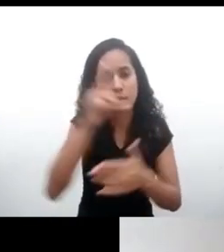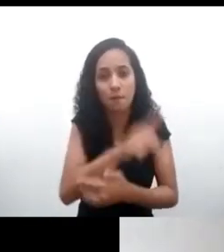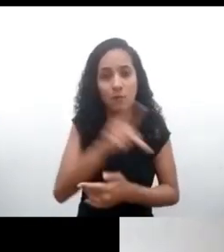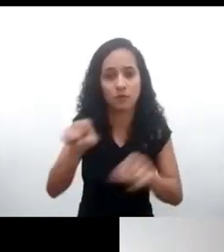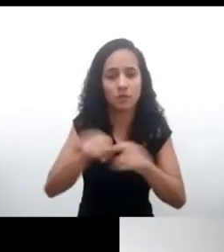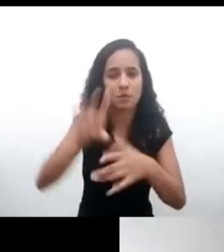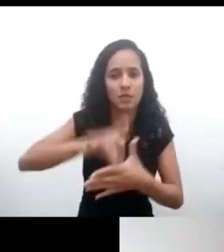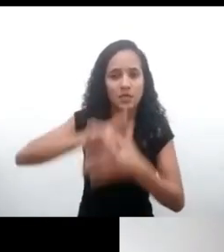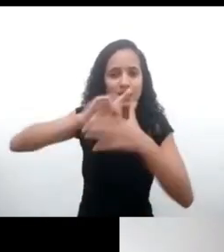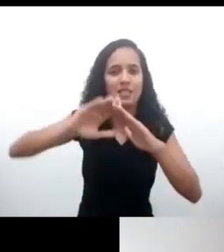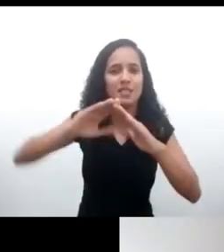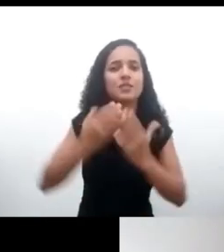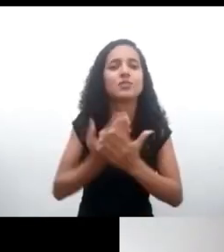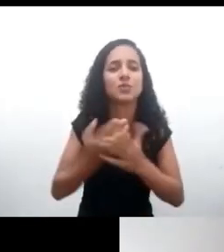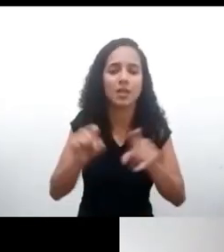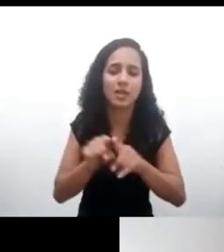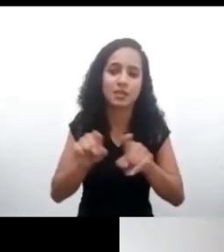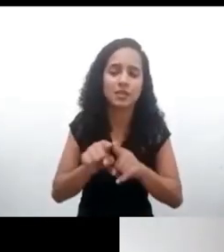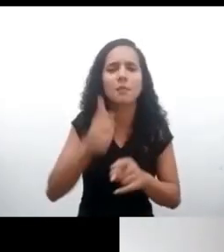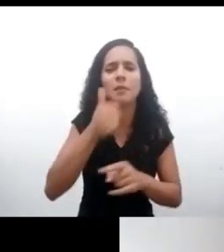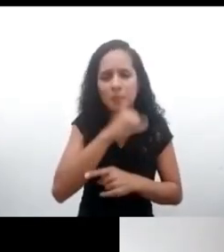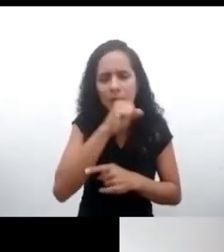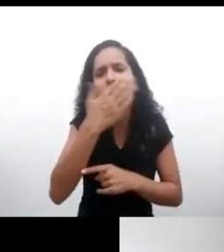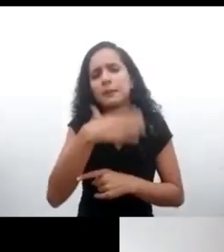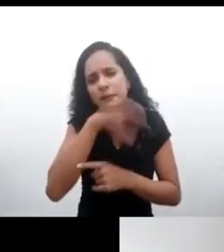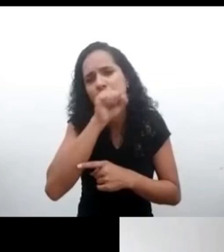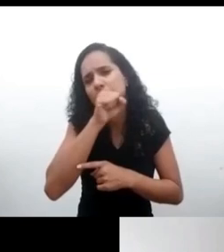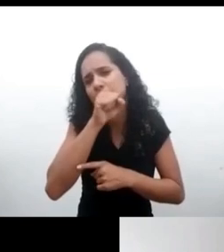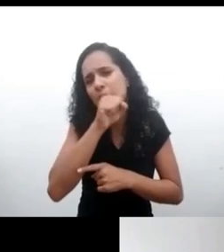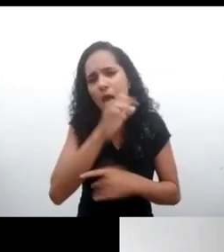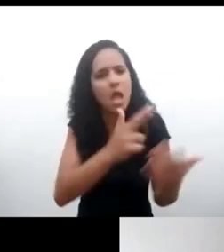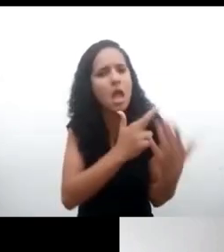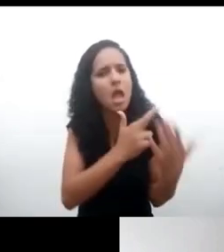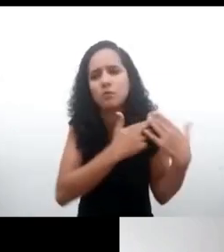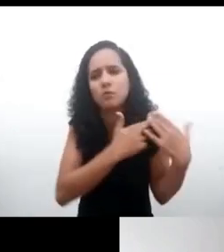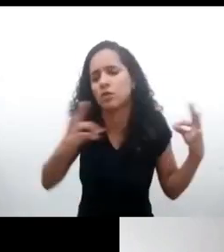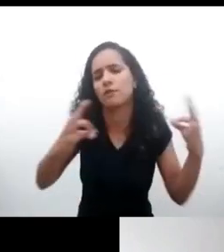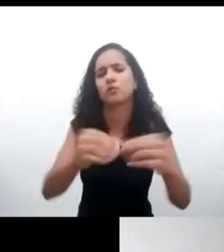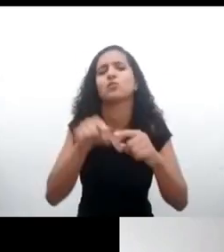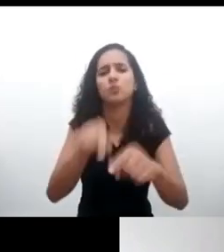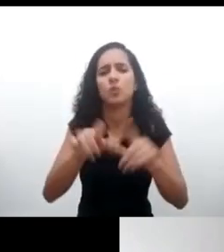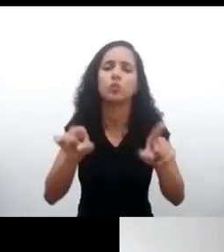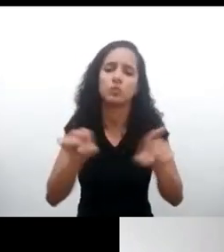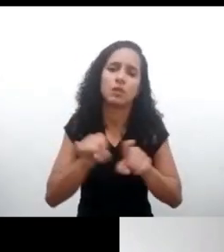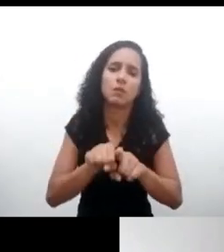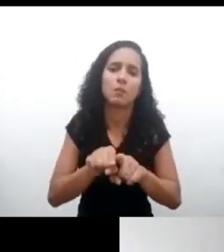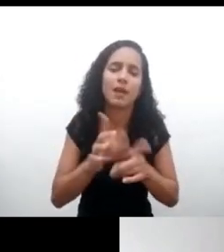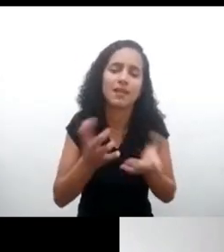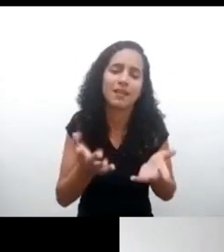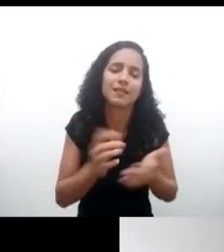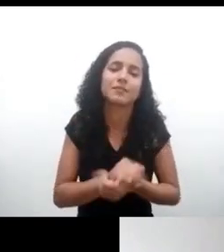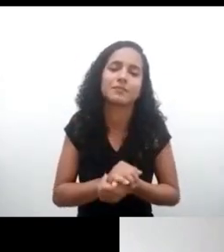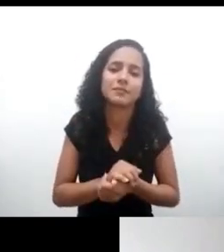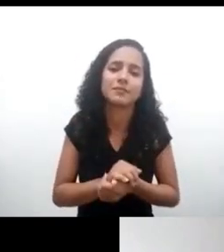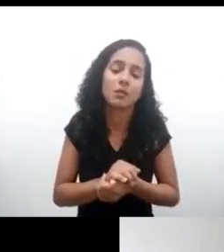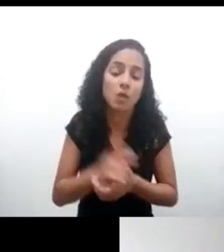en padres, madres, tutores y apoderados, porque cumplen un rol central en la formación de niños, niñas y jóvenes. De